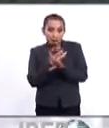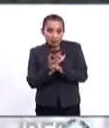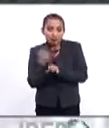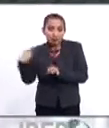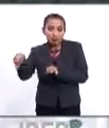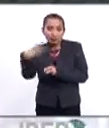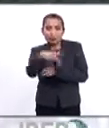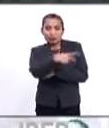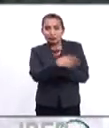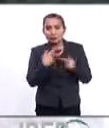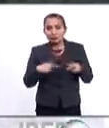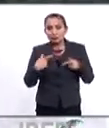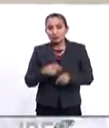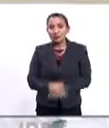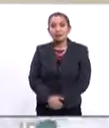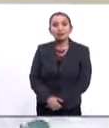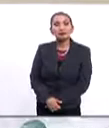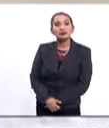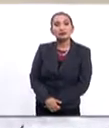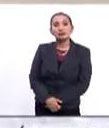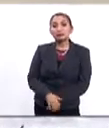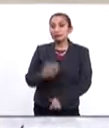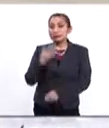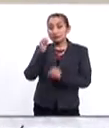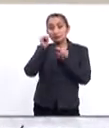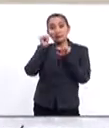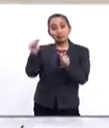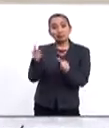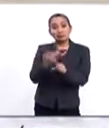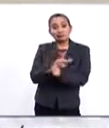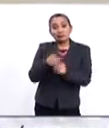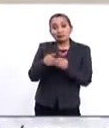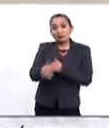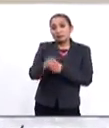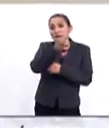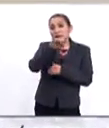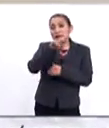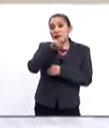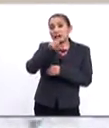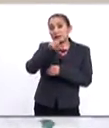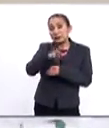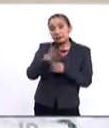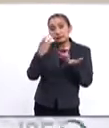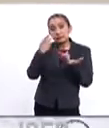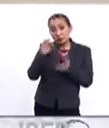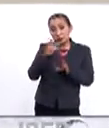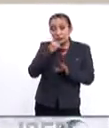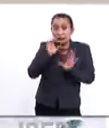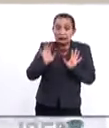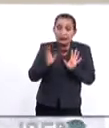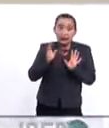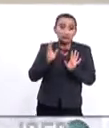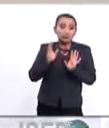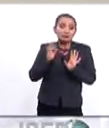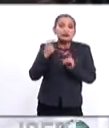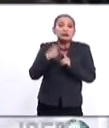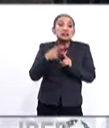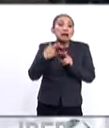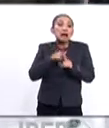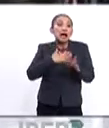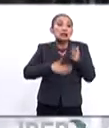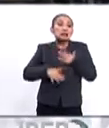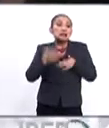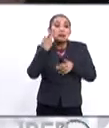a su población. Pues estaremos muy pendientes, entonces, Javier, de ver, pues, como se dice coloquialmente, quién se